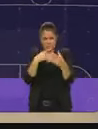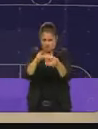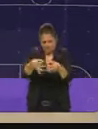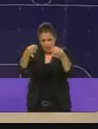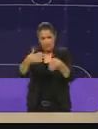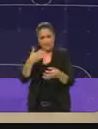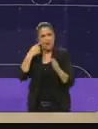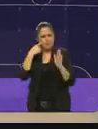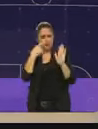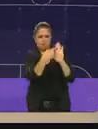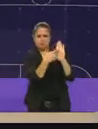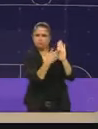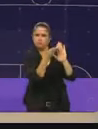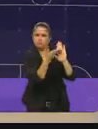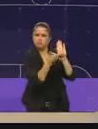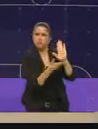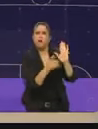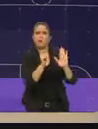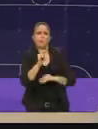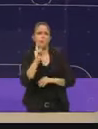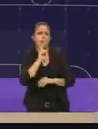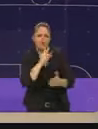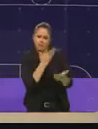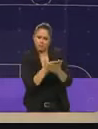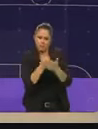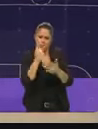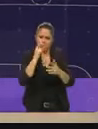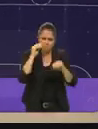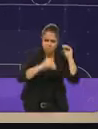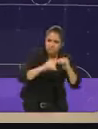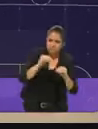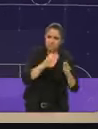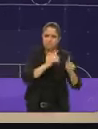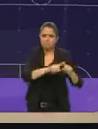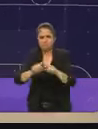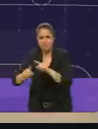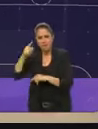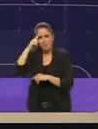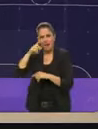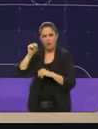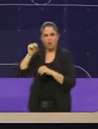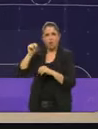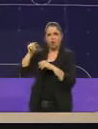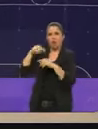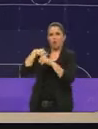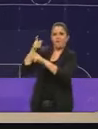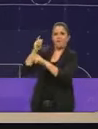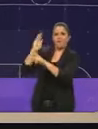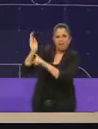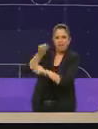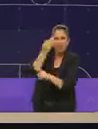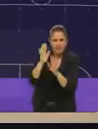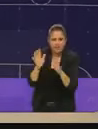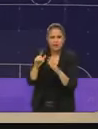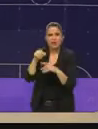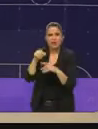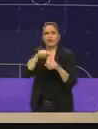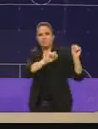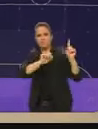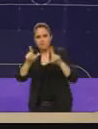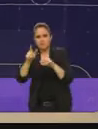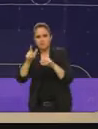lo vamos a hacer bien una banca de desarrollo local para no depender de la federación la plataforma digital de información